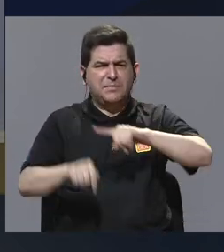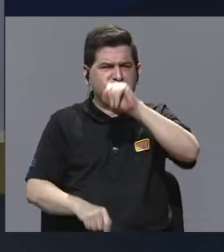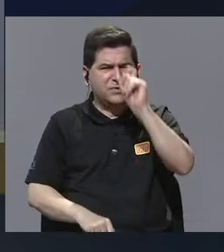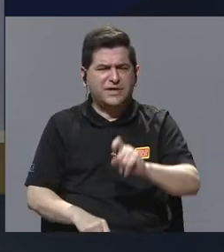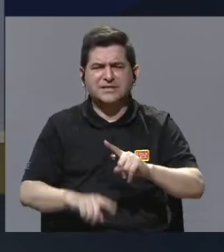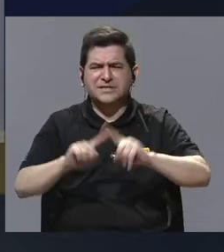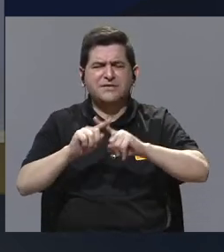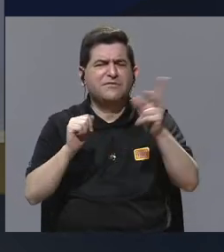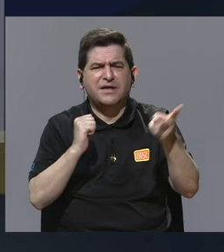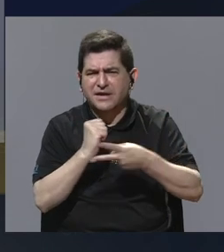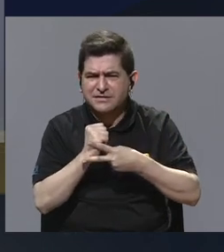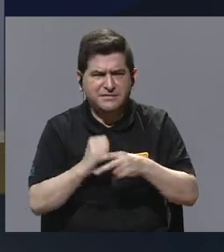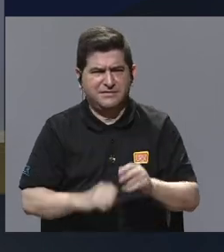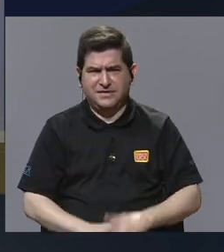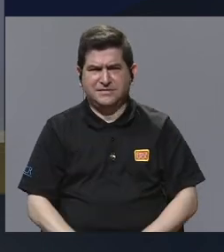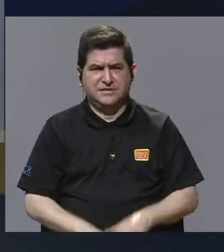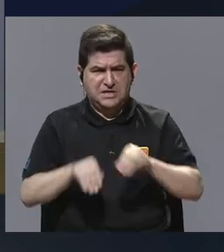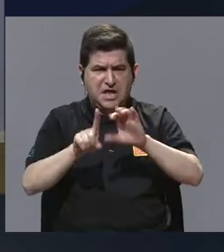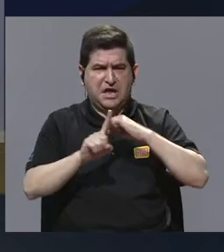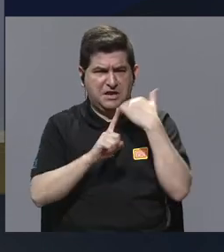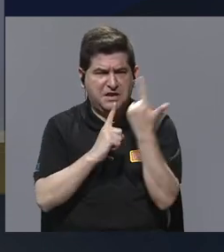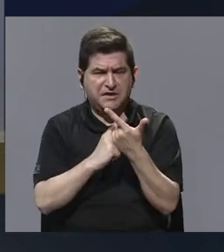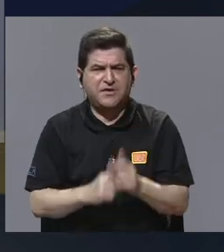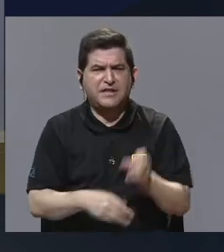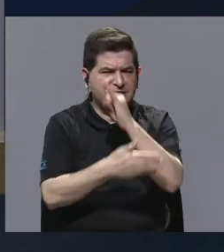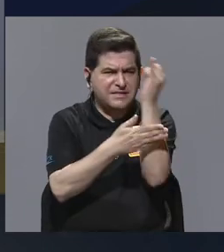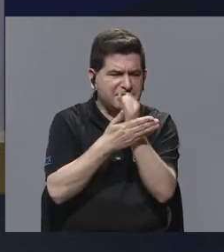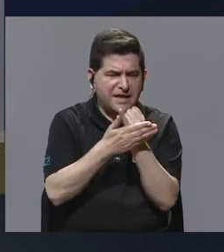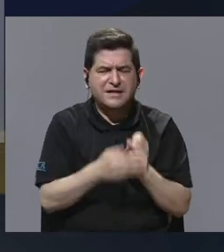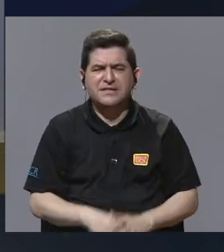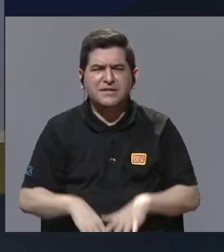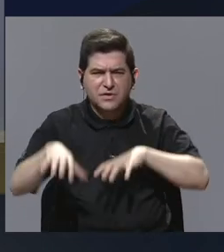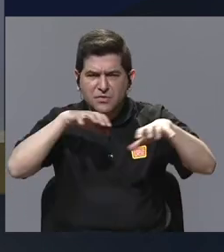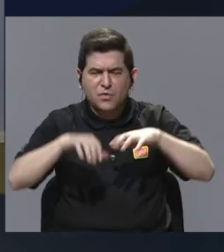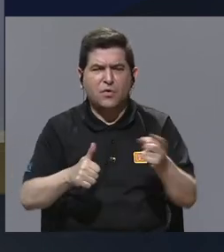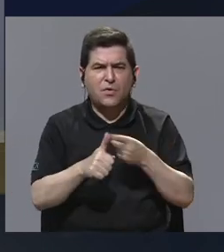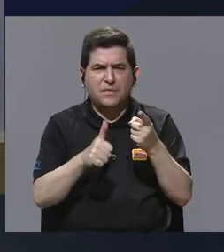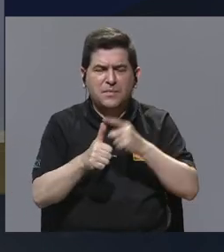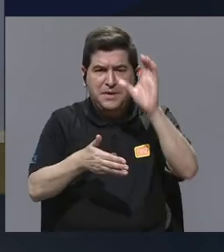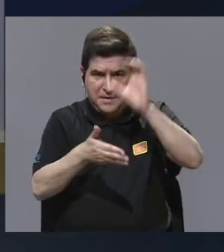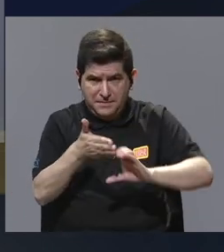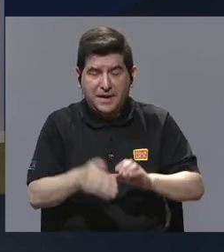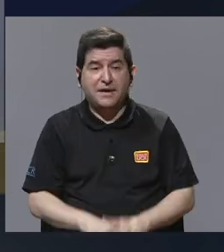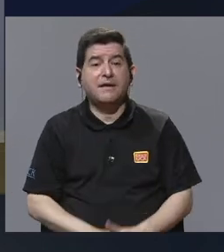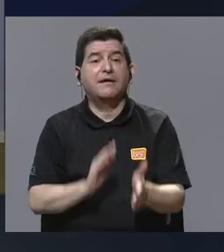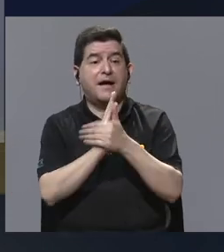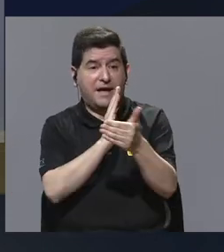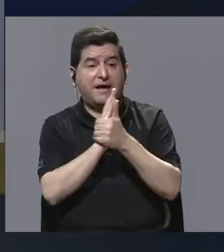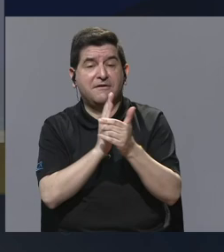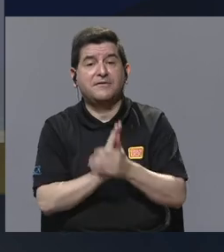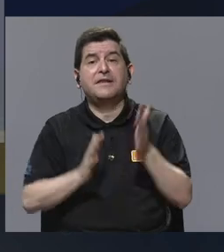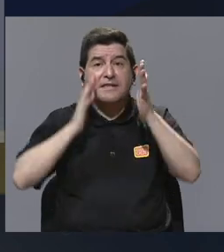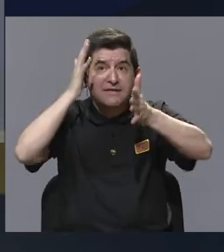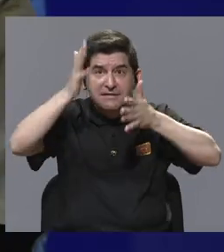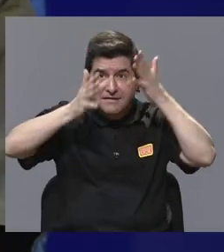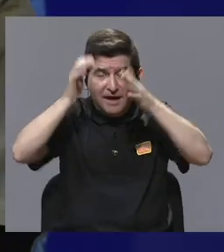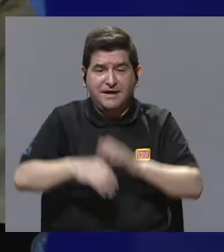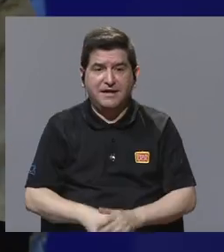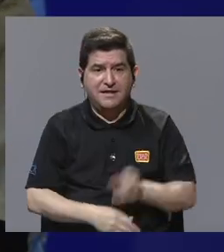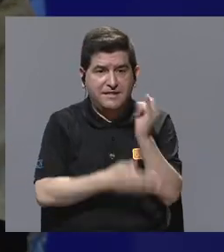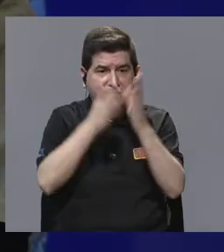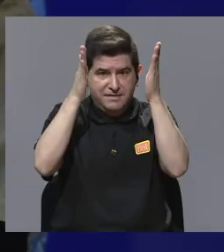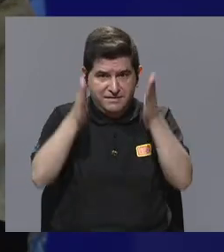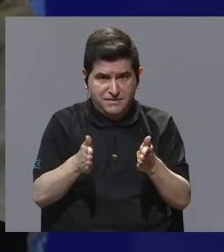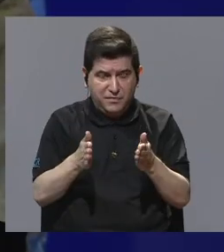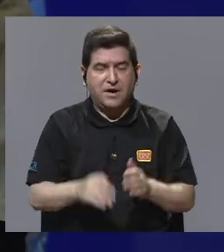preguntaron varias veces, ¿no? Alguien, varias veces en redes sociales sobre la animación del primer episodio. Y fue eso, fue la capacidad de creación de